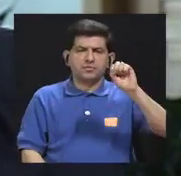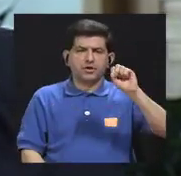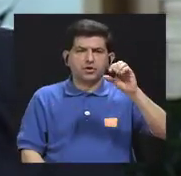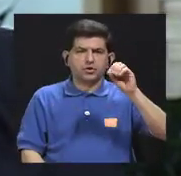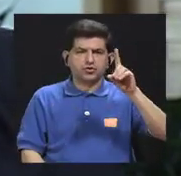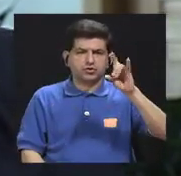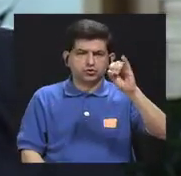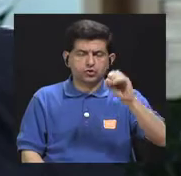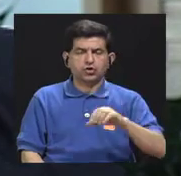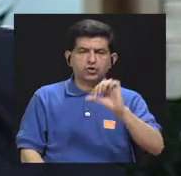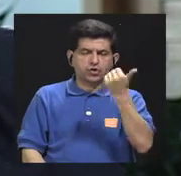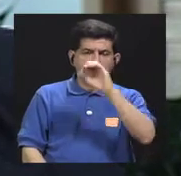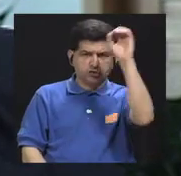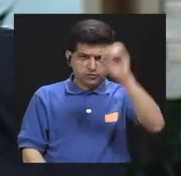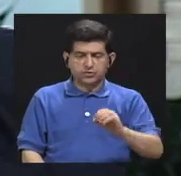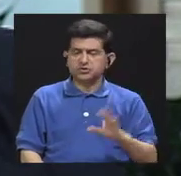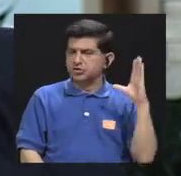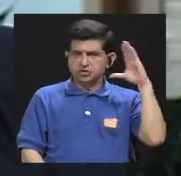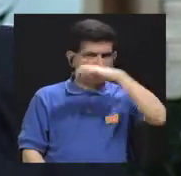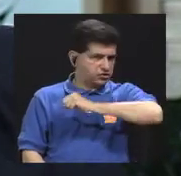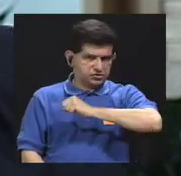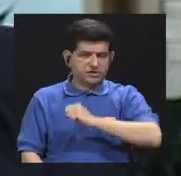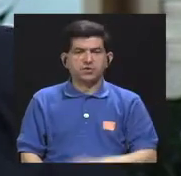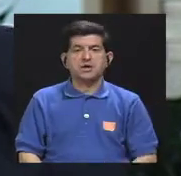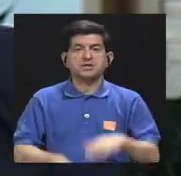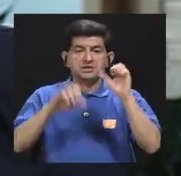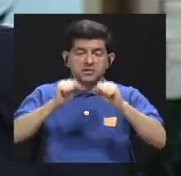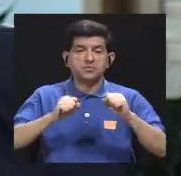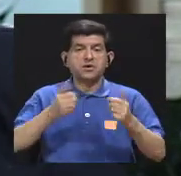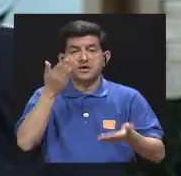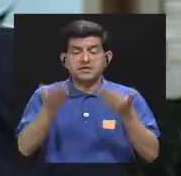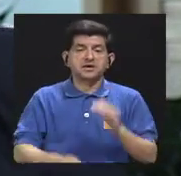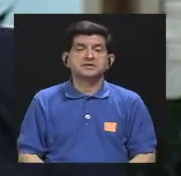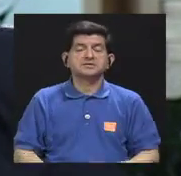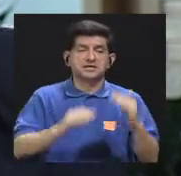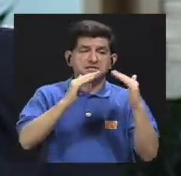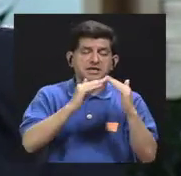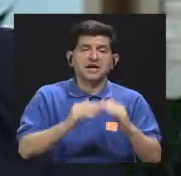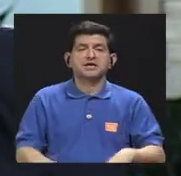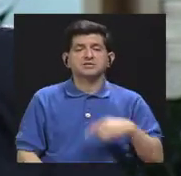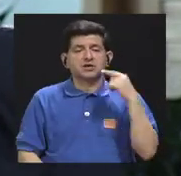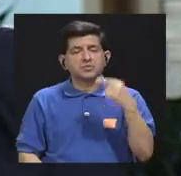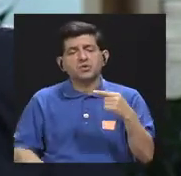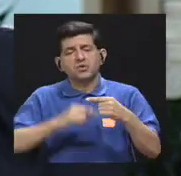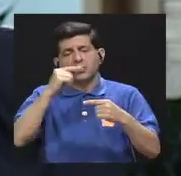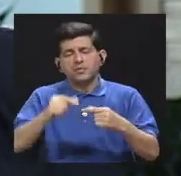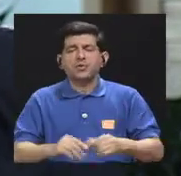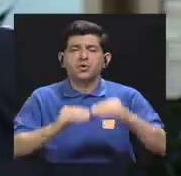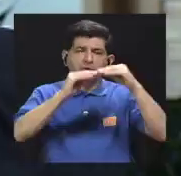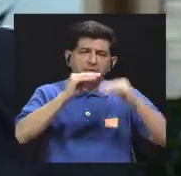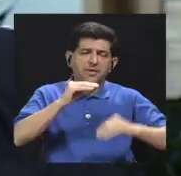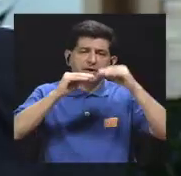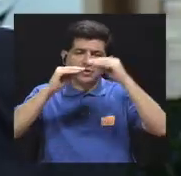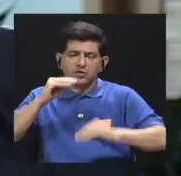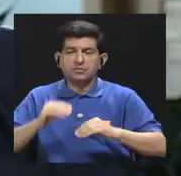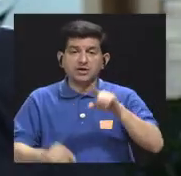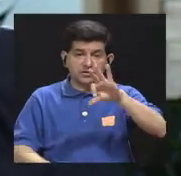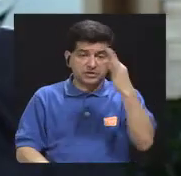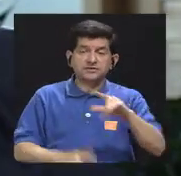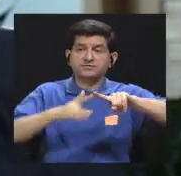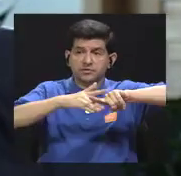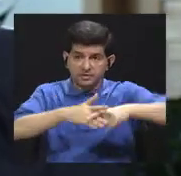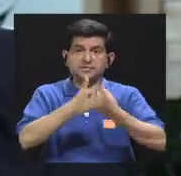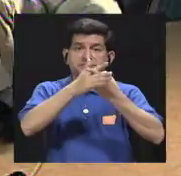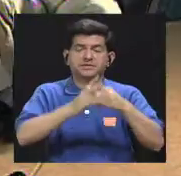en un 10% sin darse cuenta pueden ir en la casa poquito a poco un poquito menos y así es como se